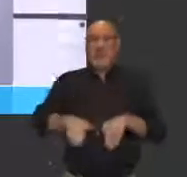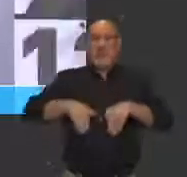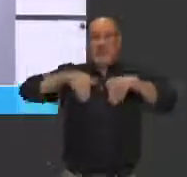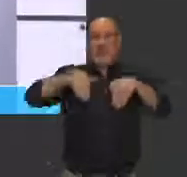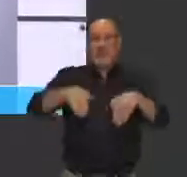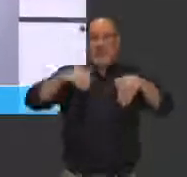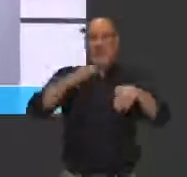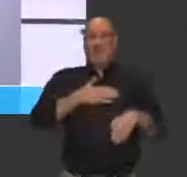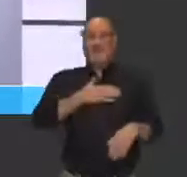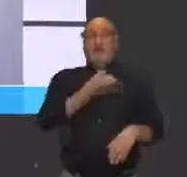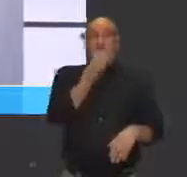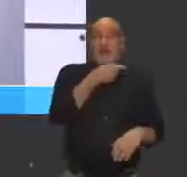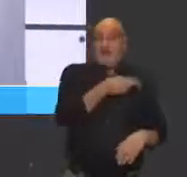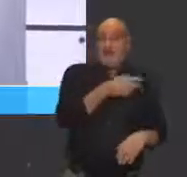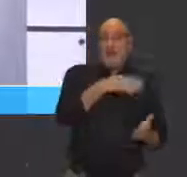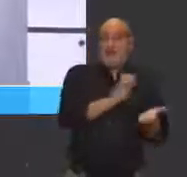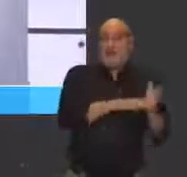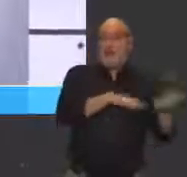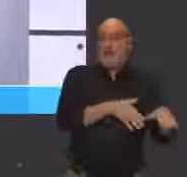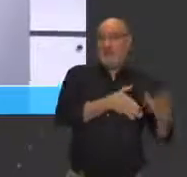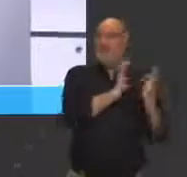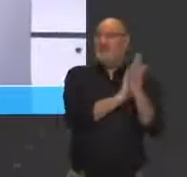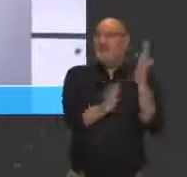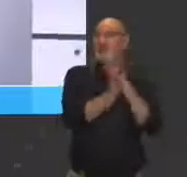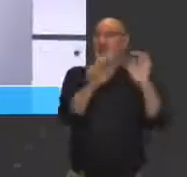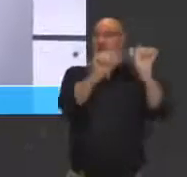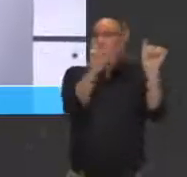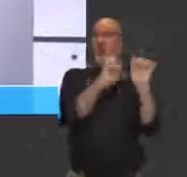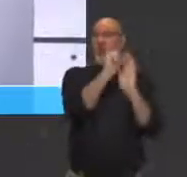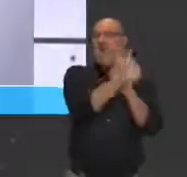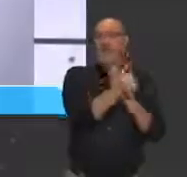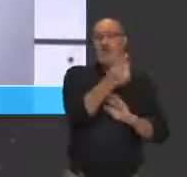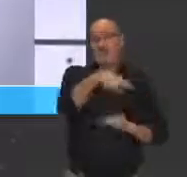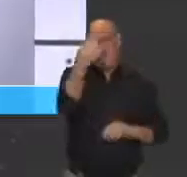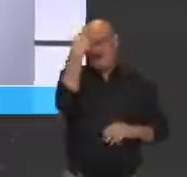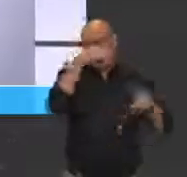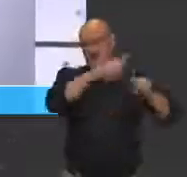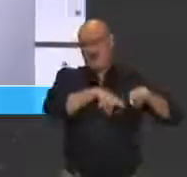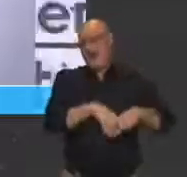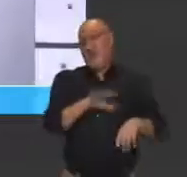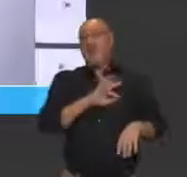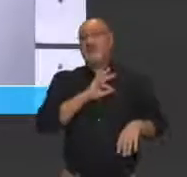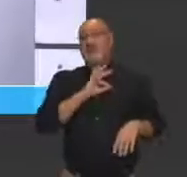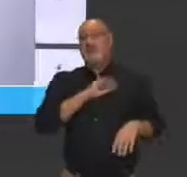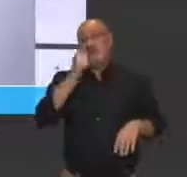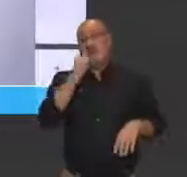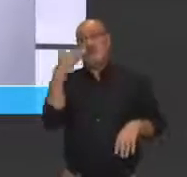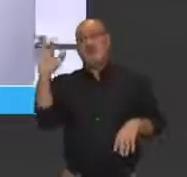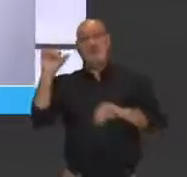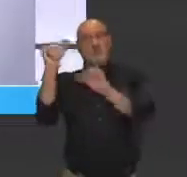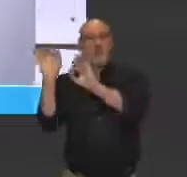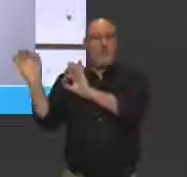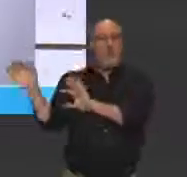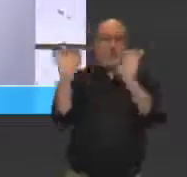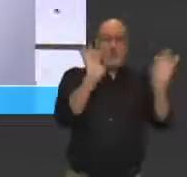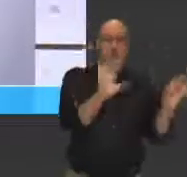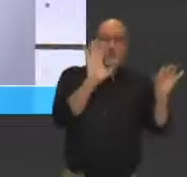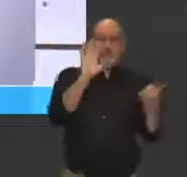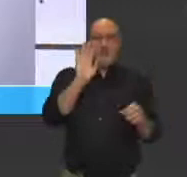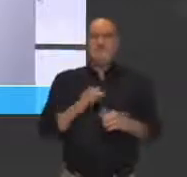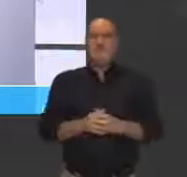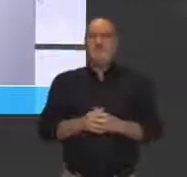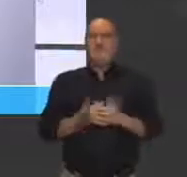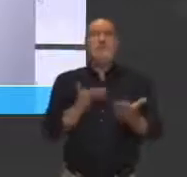del Partido Socialista en Castilla y León va a explicar un modelo que ya lo conocemos, es el de Sánchez en el Gobierno de España. Y yo les